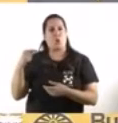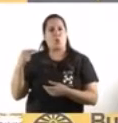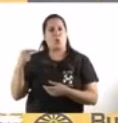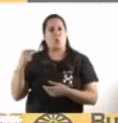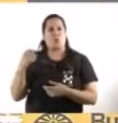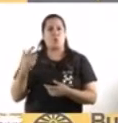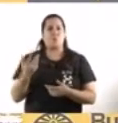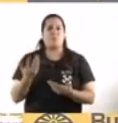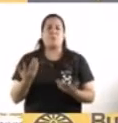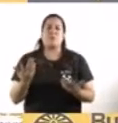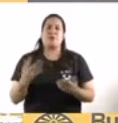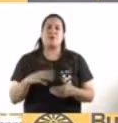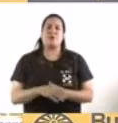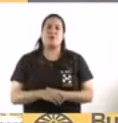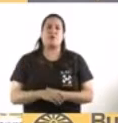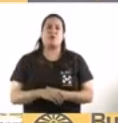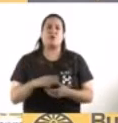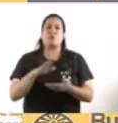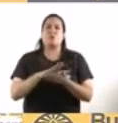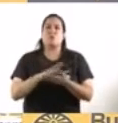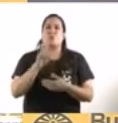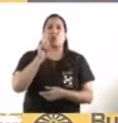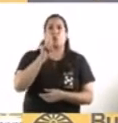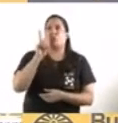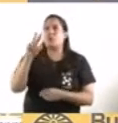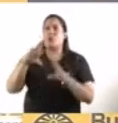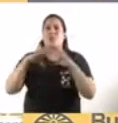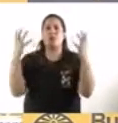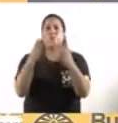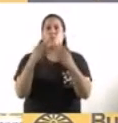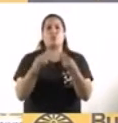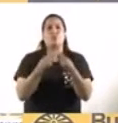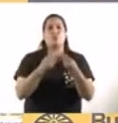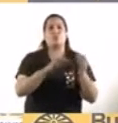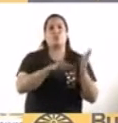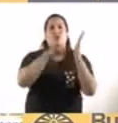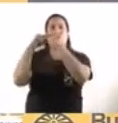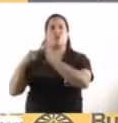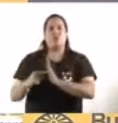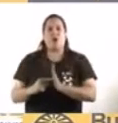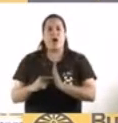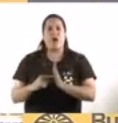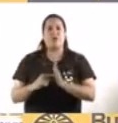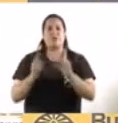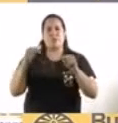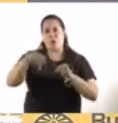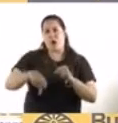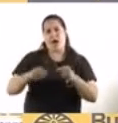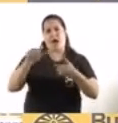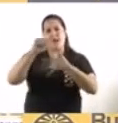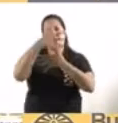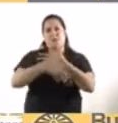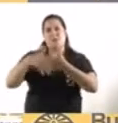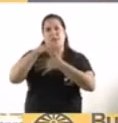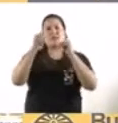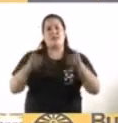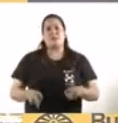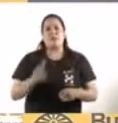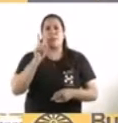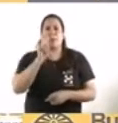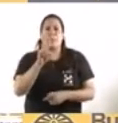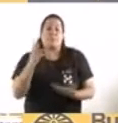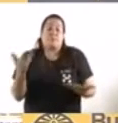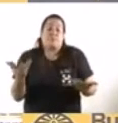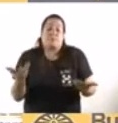pero viendo la experiencia de muchas ciudades en el mundo e incluso de ciudades de la región de Latinoamérica, era